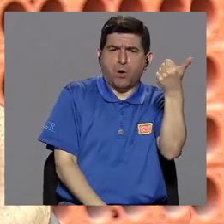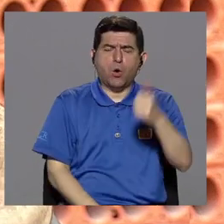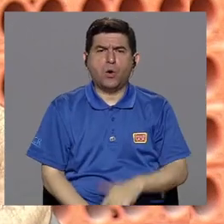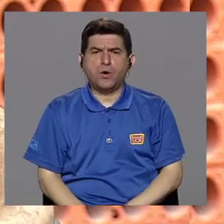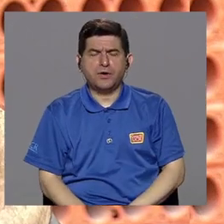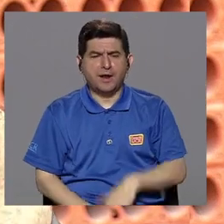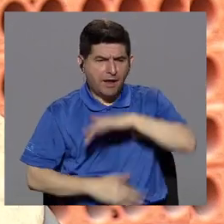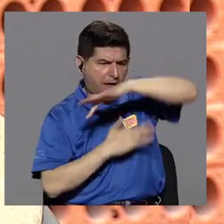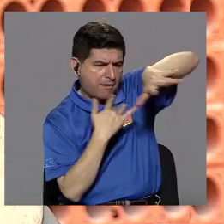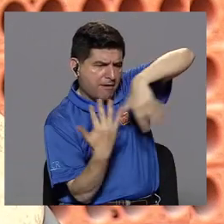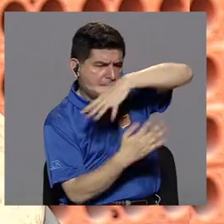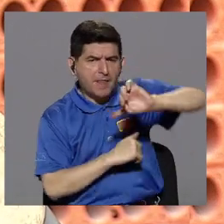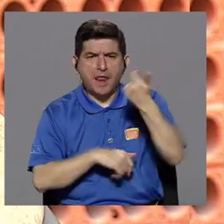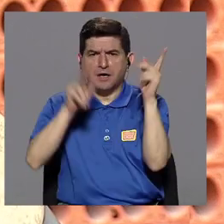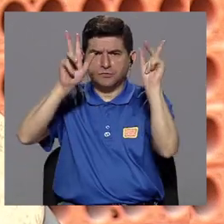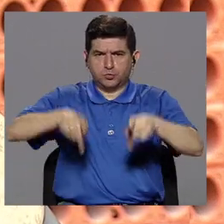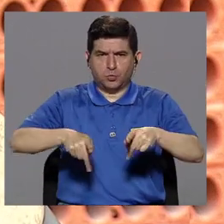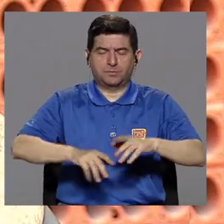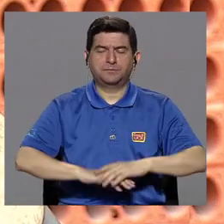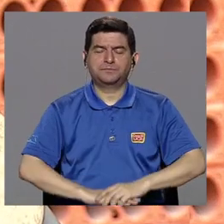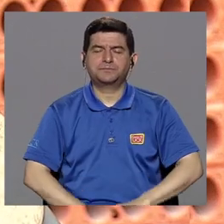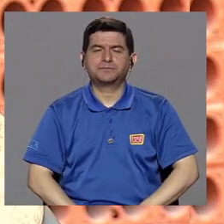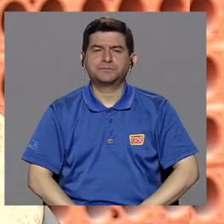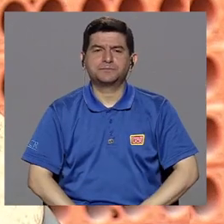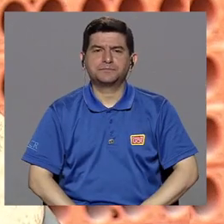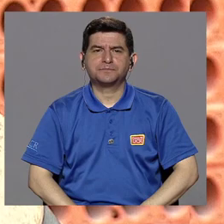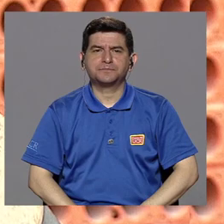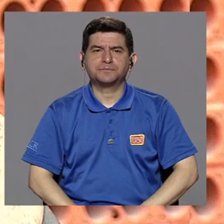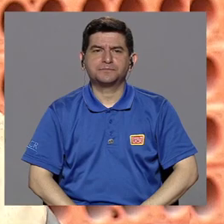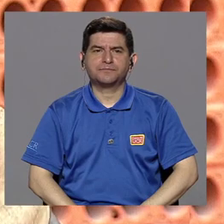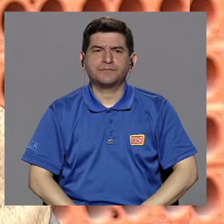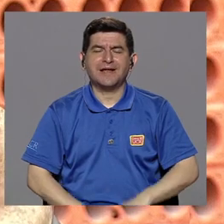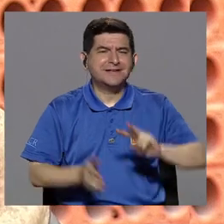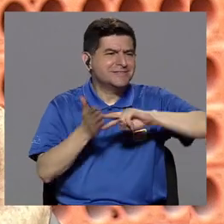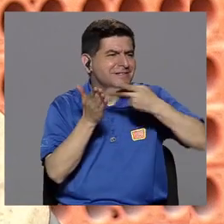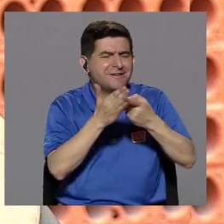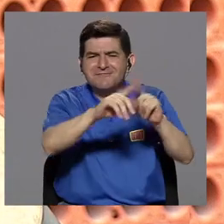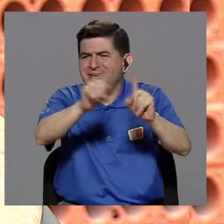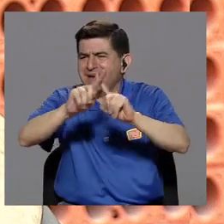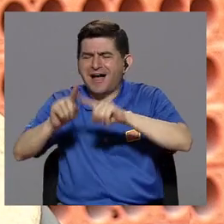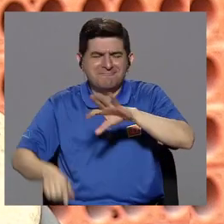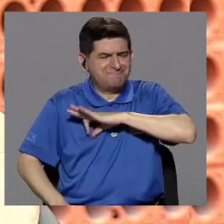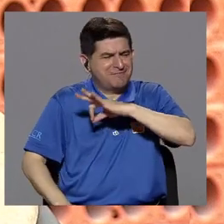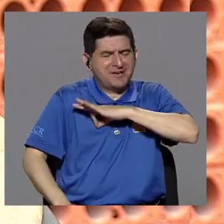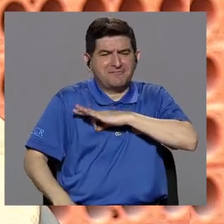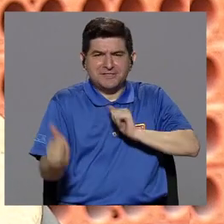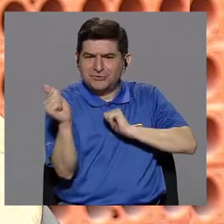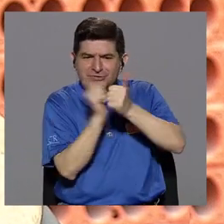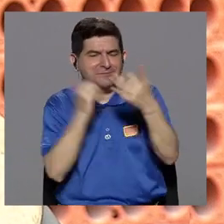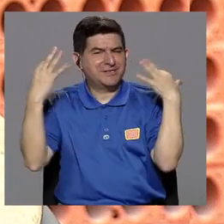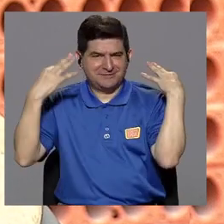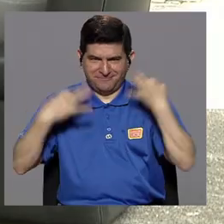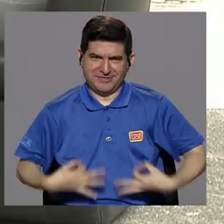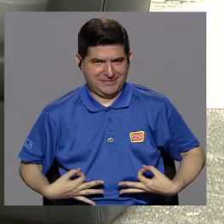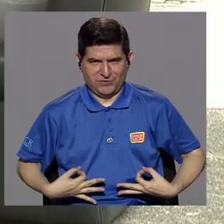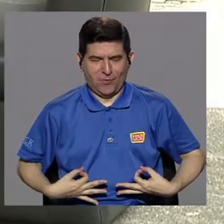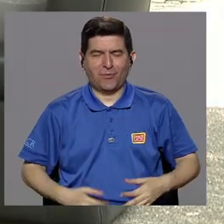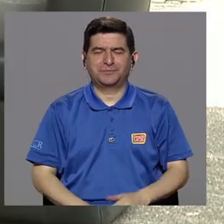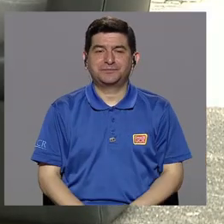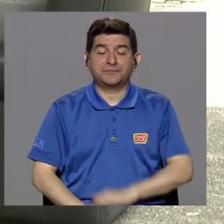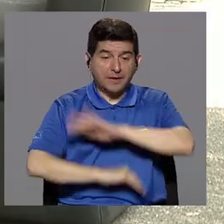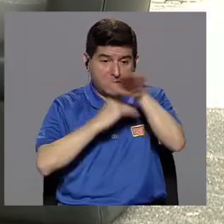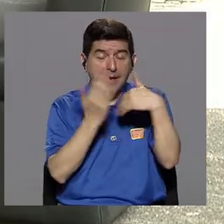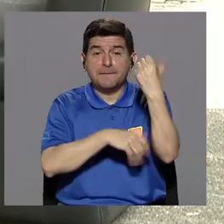nivel de la interacción con otras personas. Es decir, hay una serie de beneficios que trascienden lo físico y